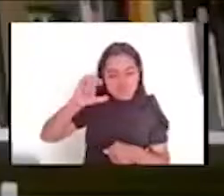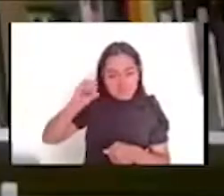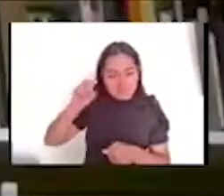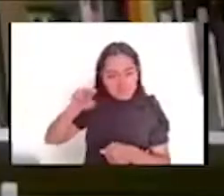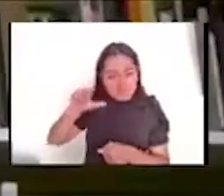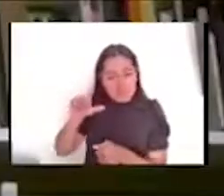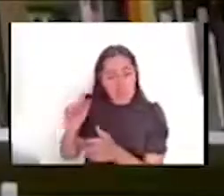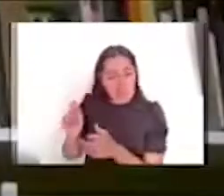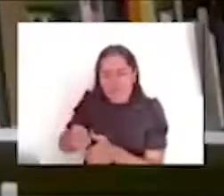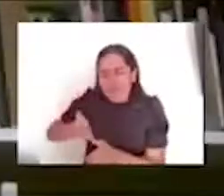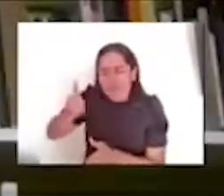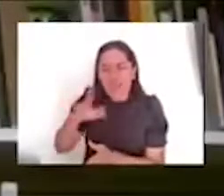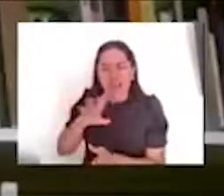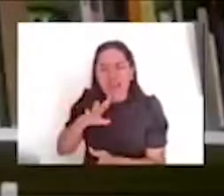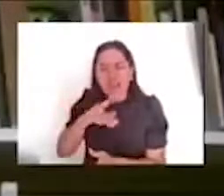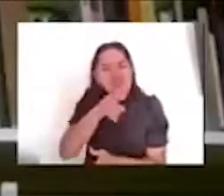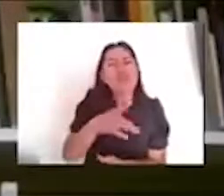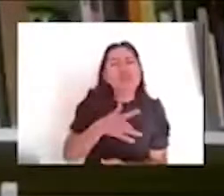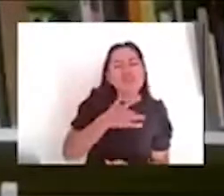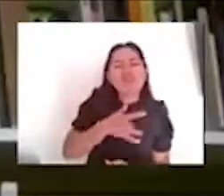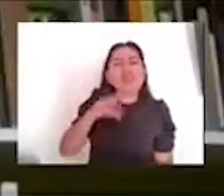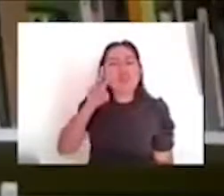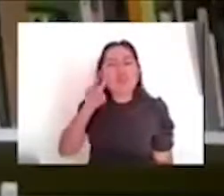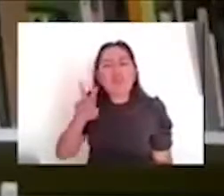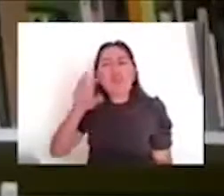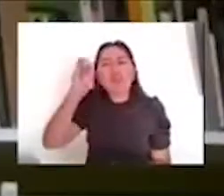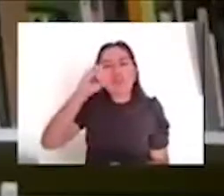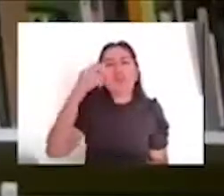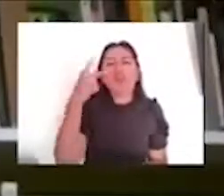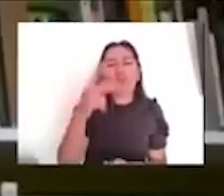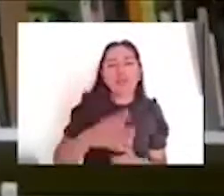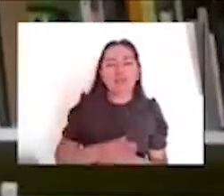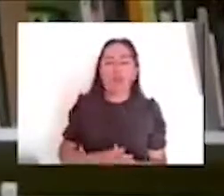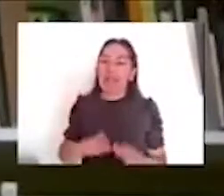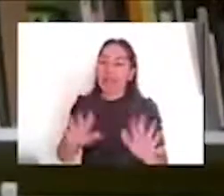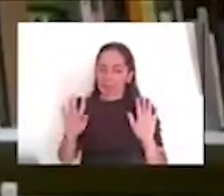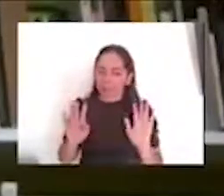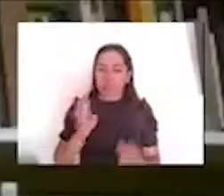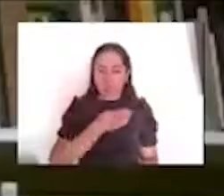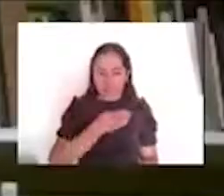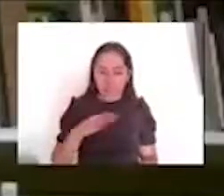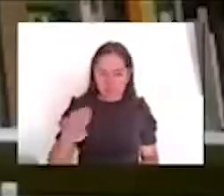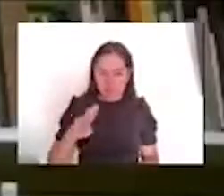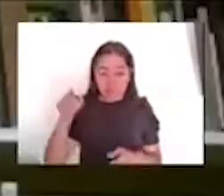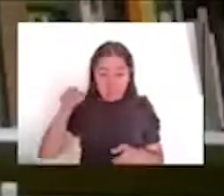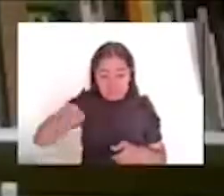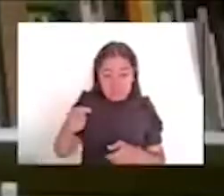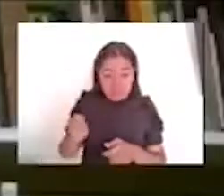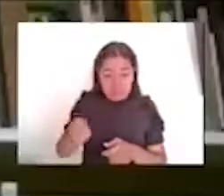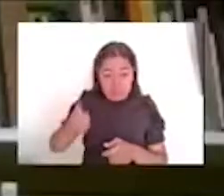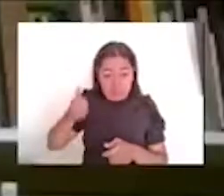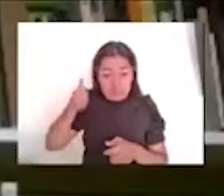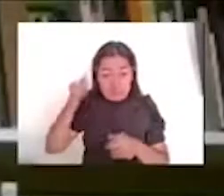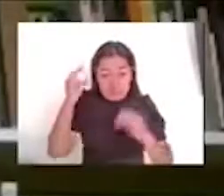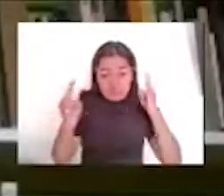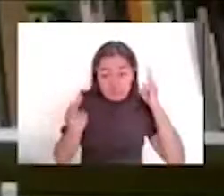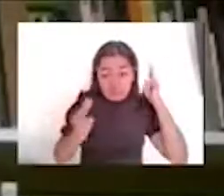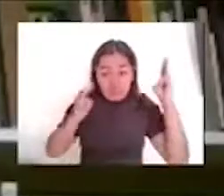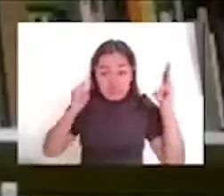Bueno, el Museo Nacional, que, pues, prácticamente